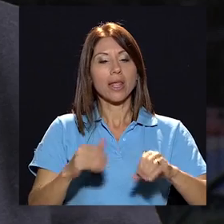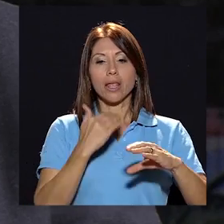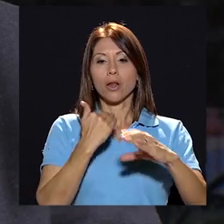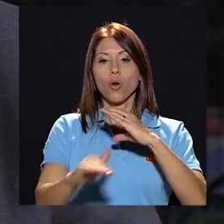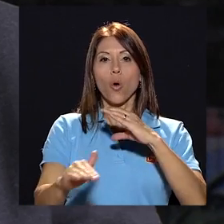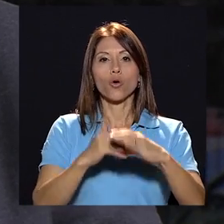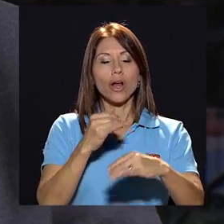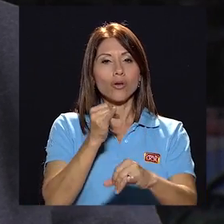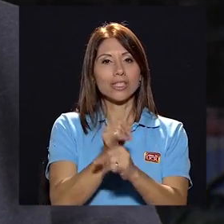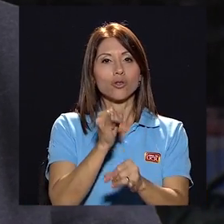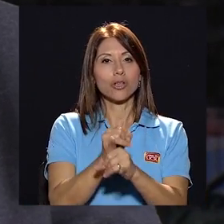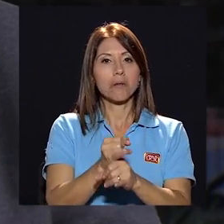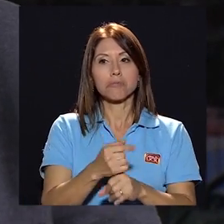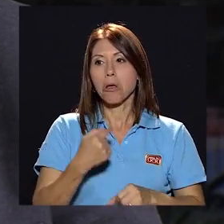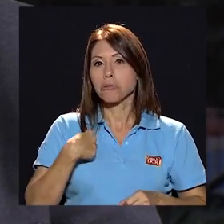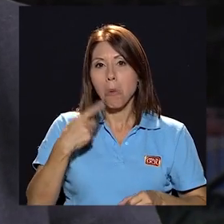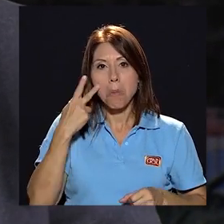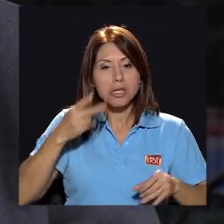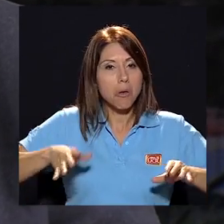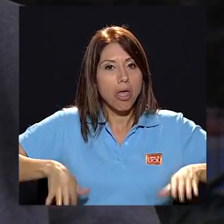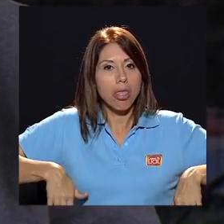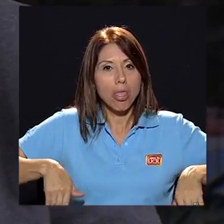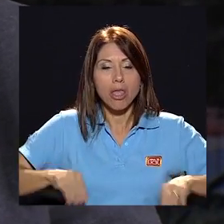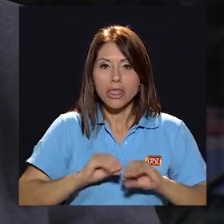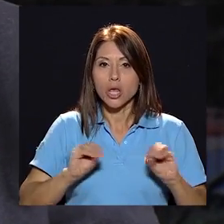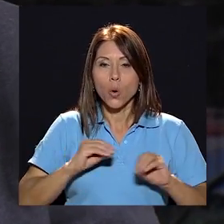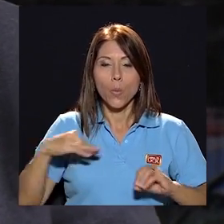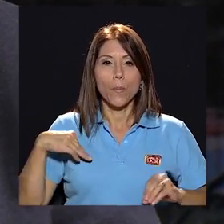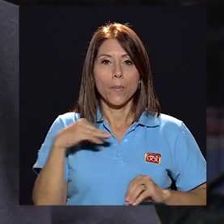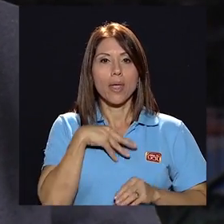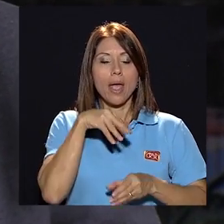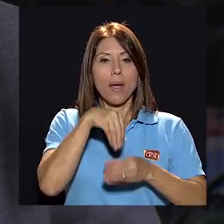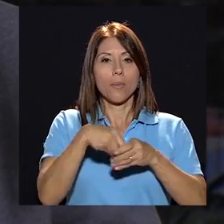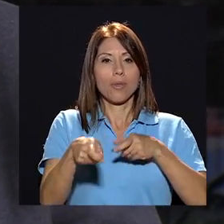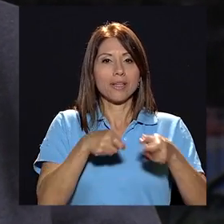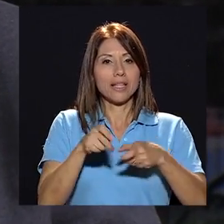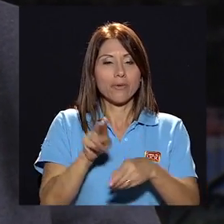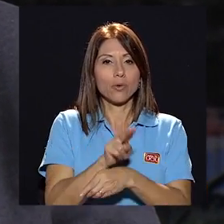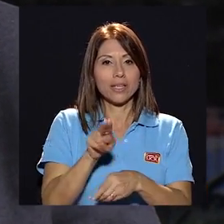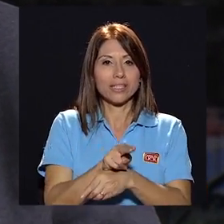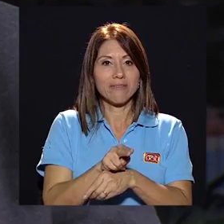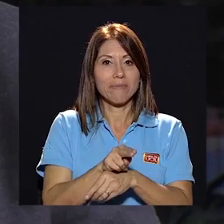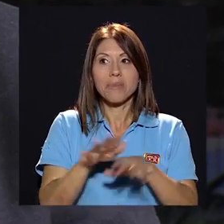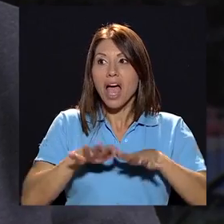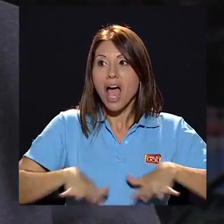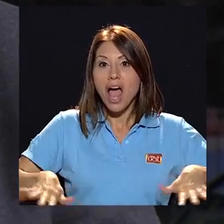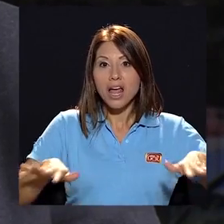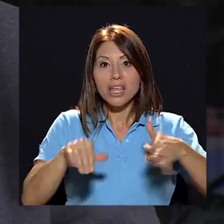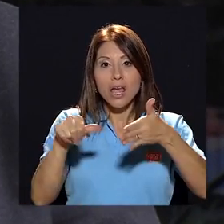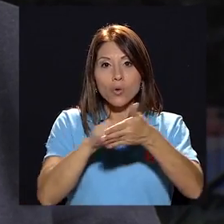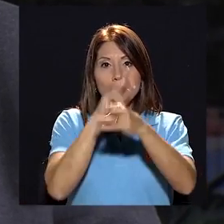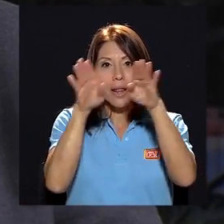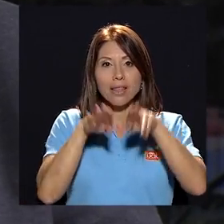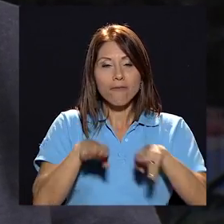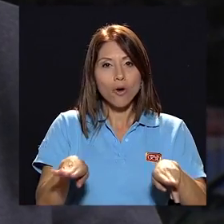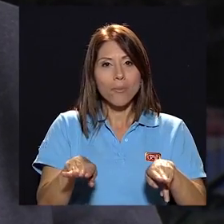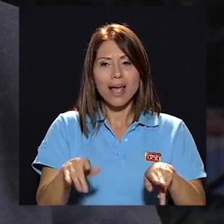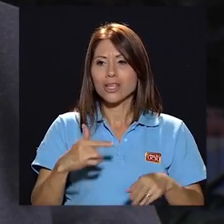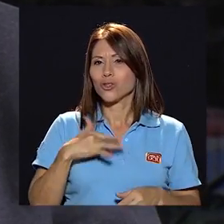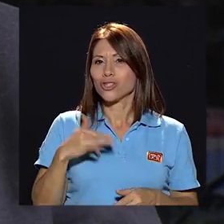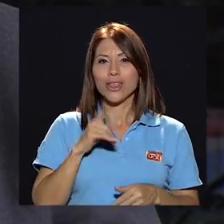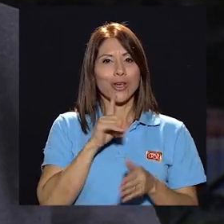institucional, que yo no he visto que ningún miembro administrativo lo utilice. Hay toda una plataforma que yo siento que se ha